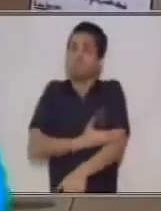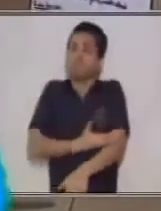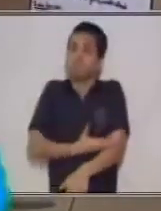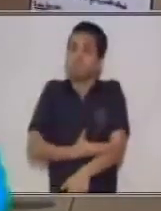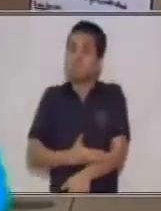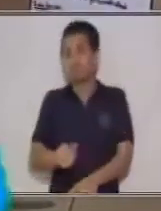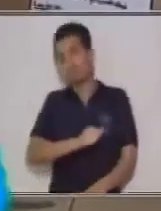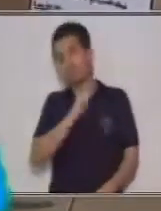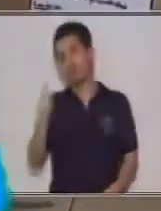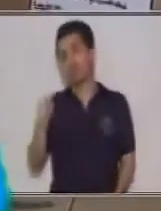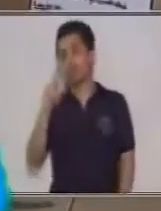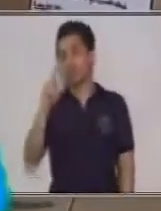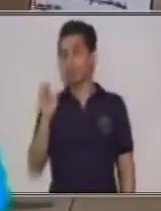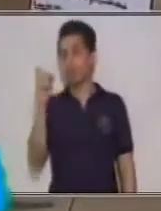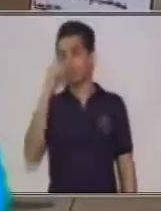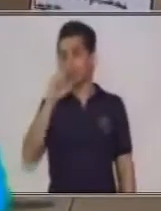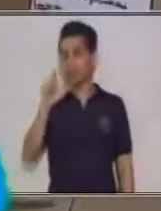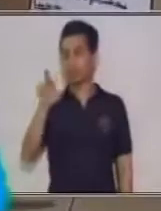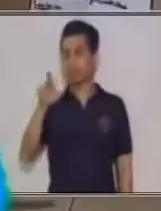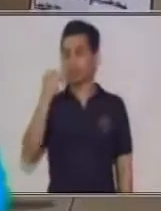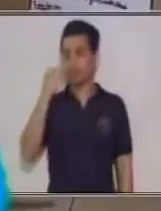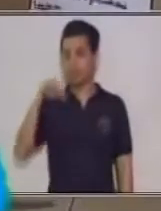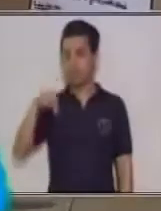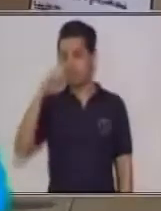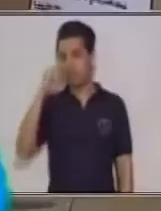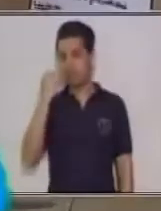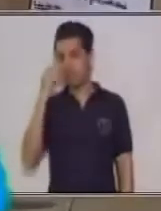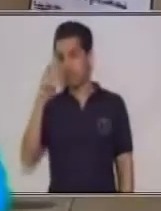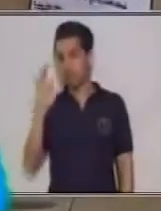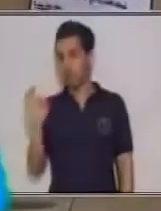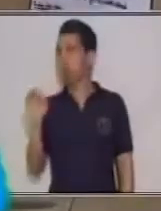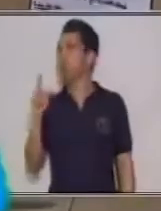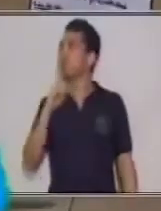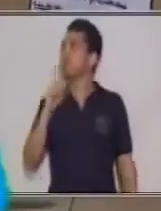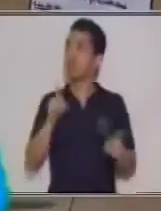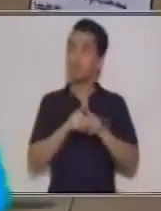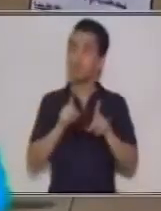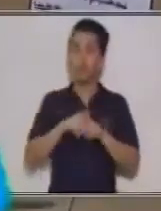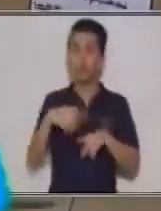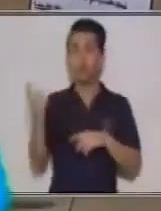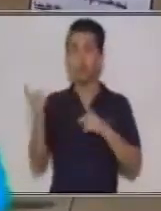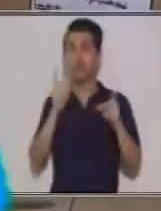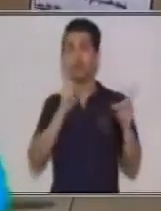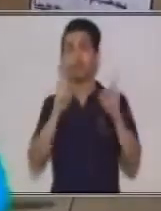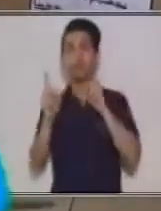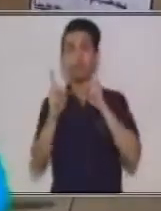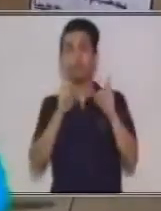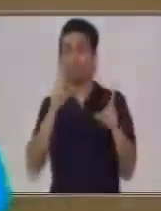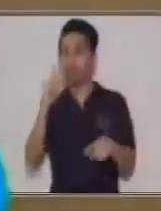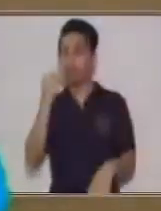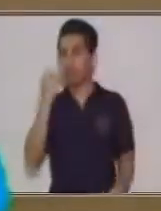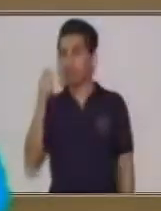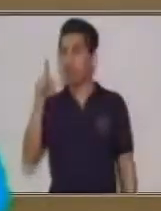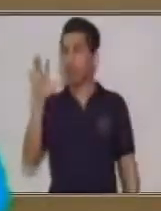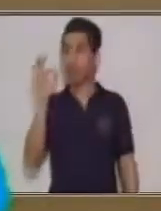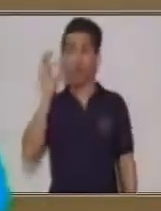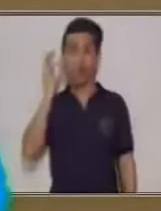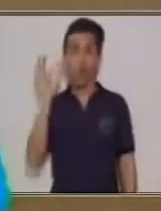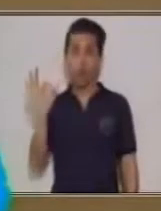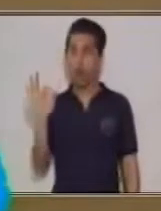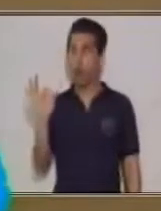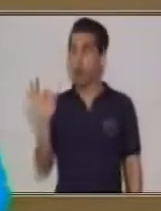va a ser también a través de un diálogo, de una exposición y de una argumentación. No quiero que se confundan, mis estimados